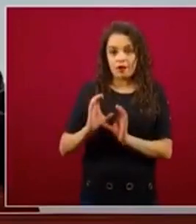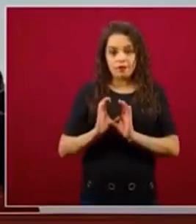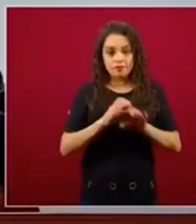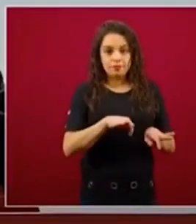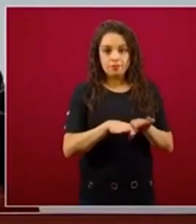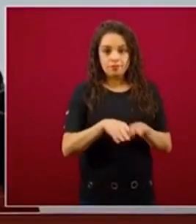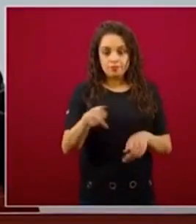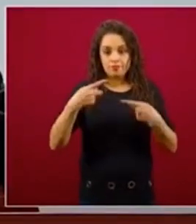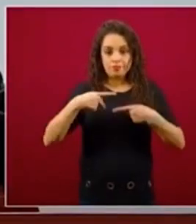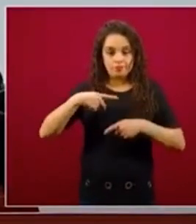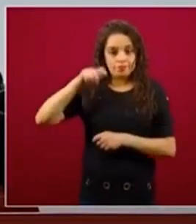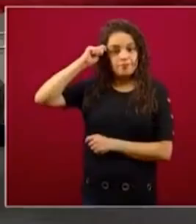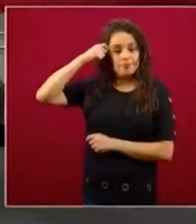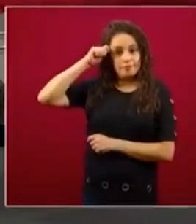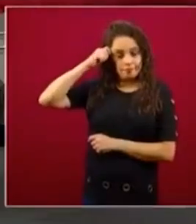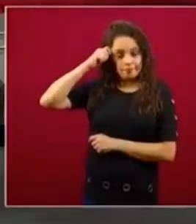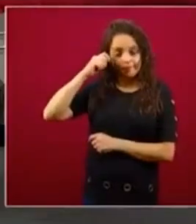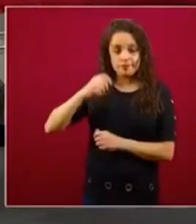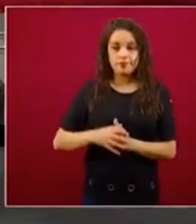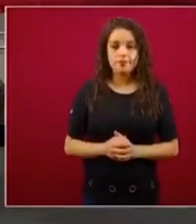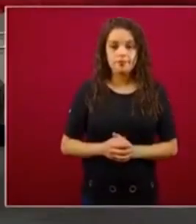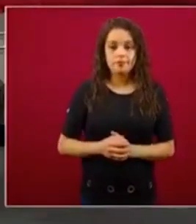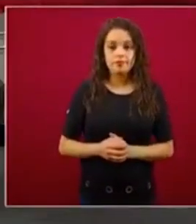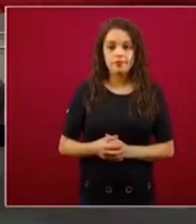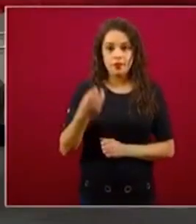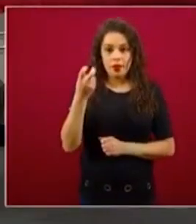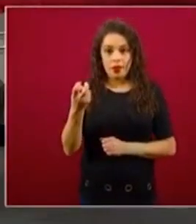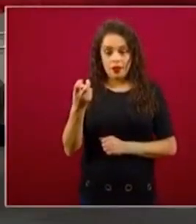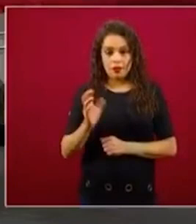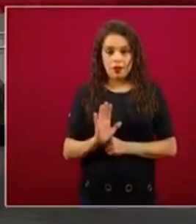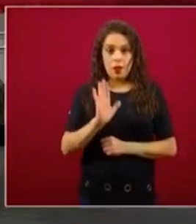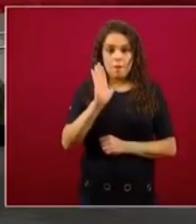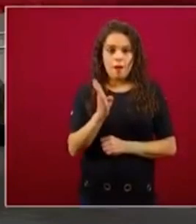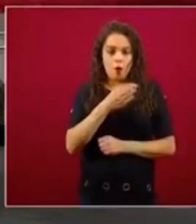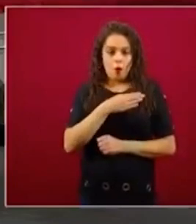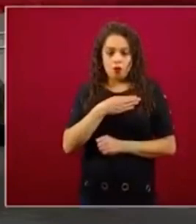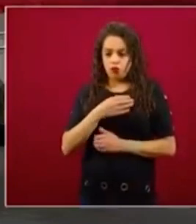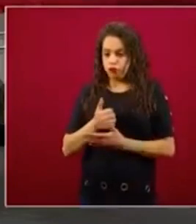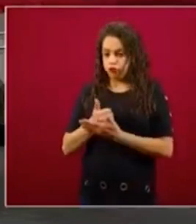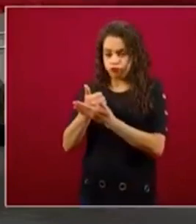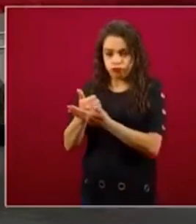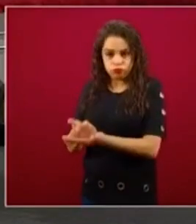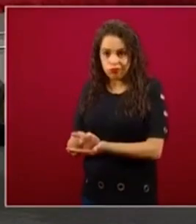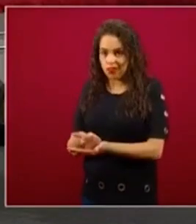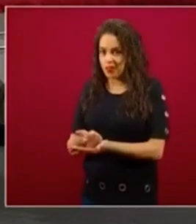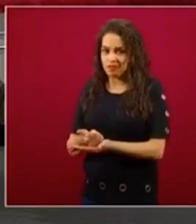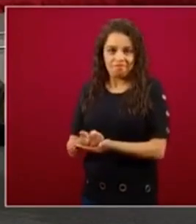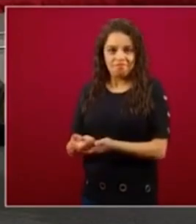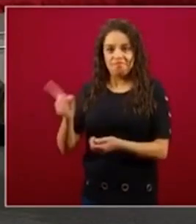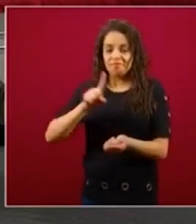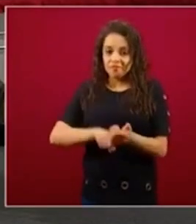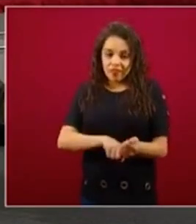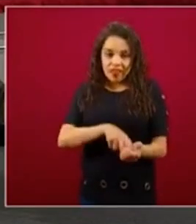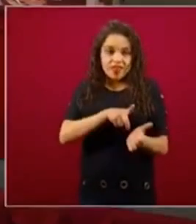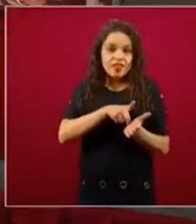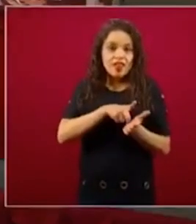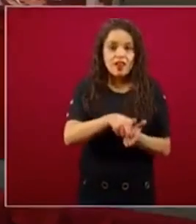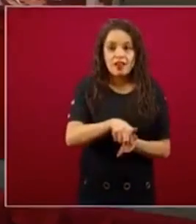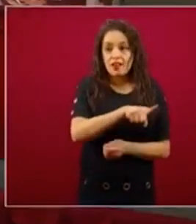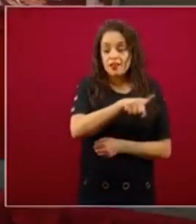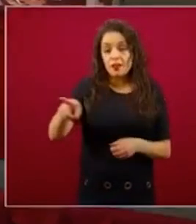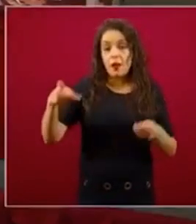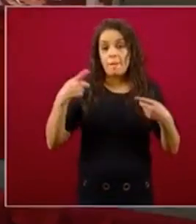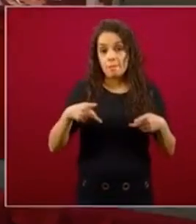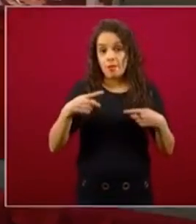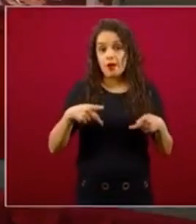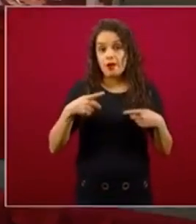cuestión de caridad, no es un favor, es un derecho que las trabajadoras del hogar